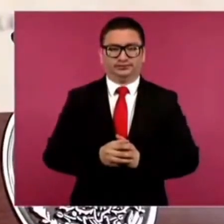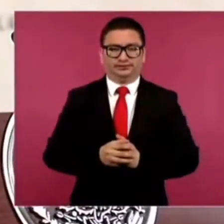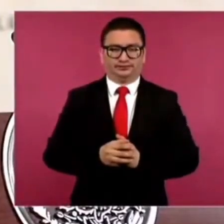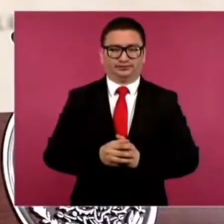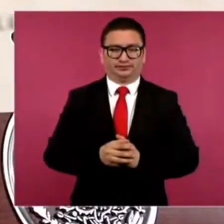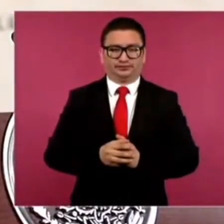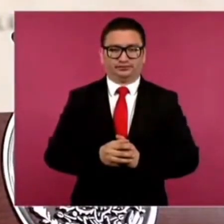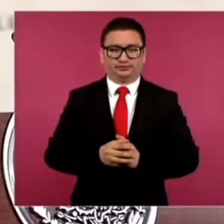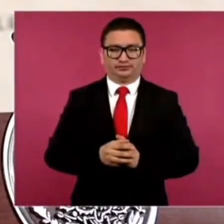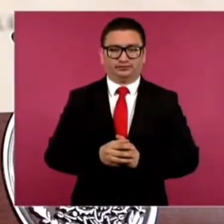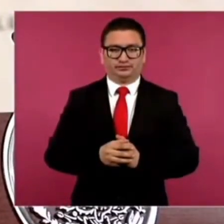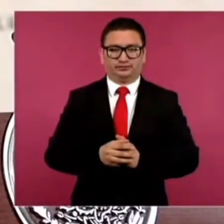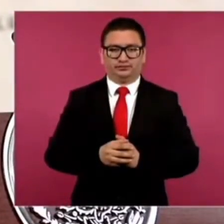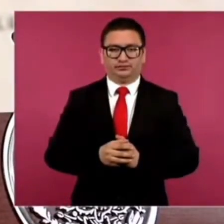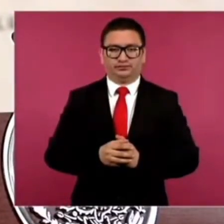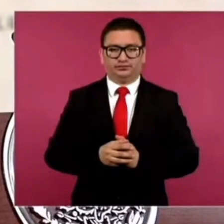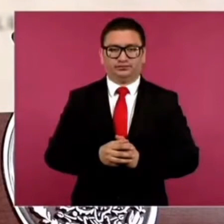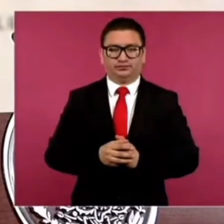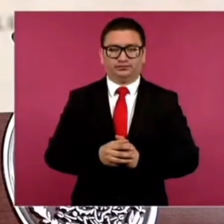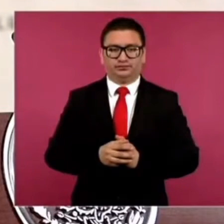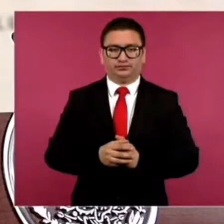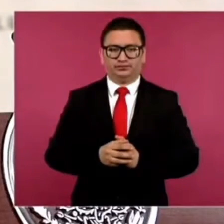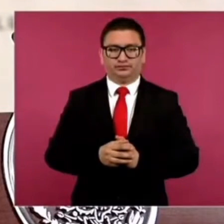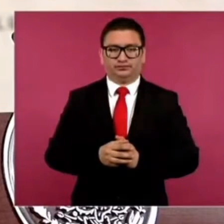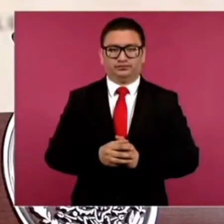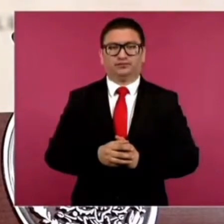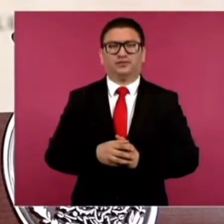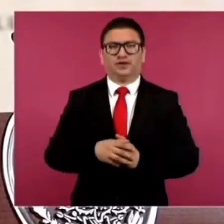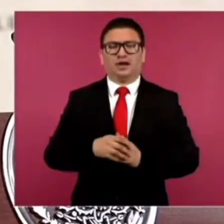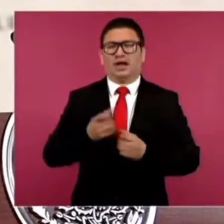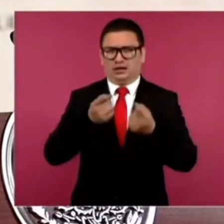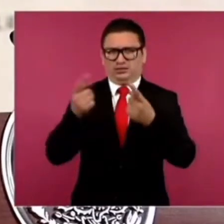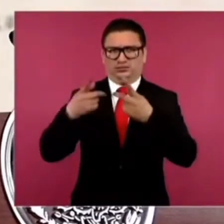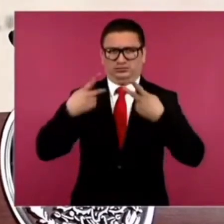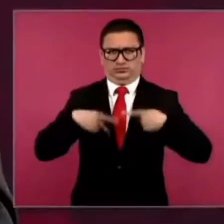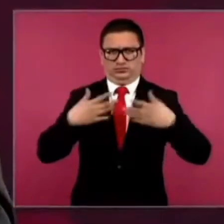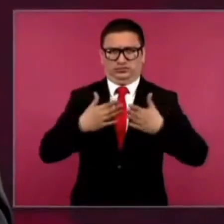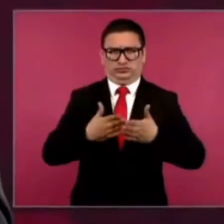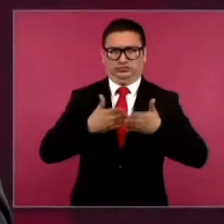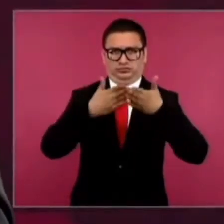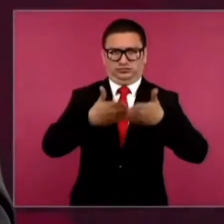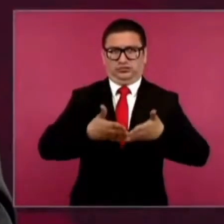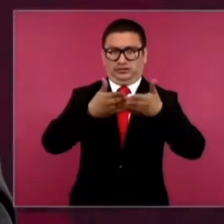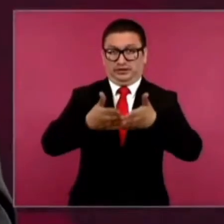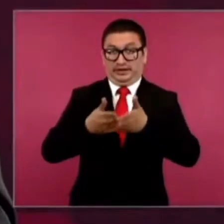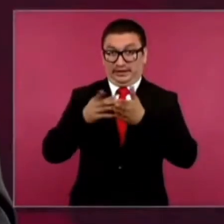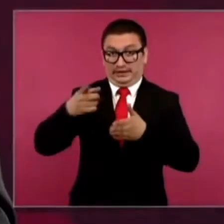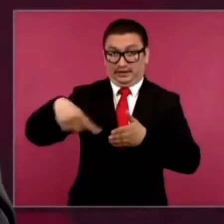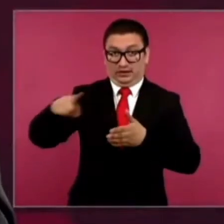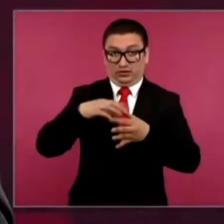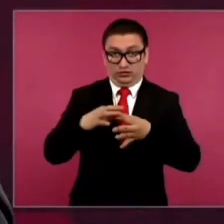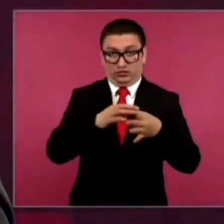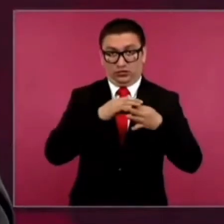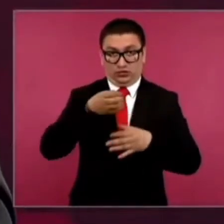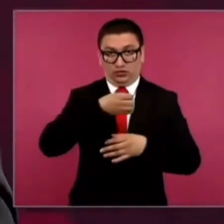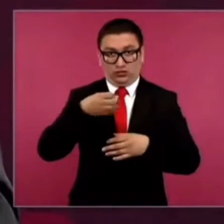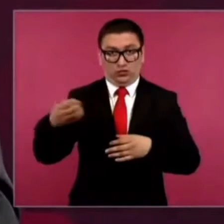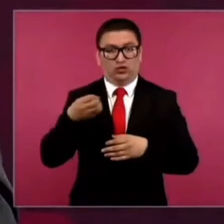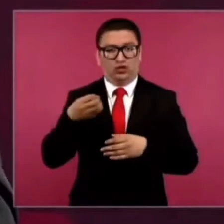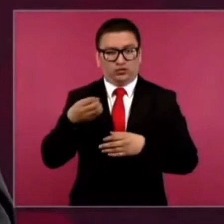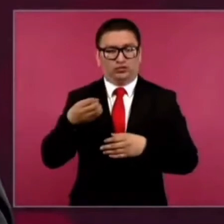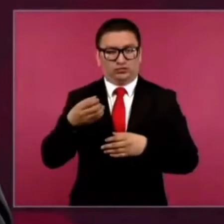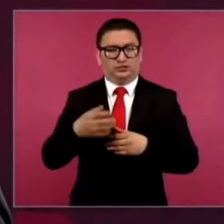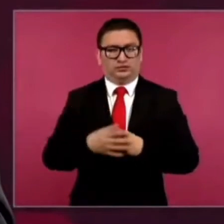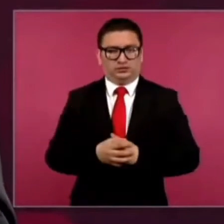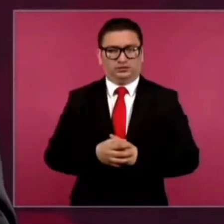ya lancheros que están organizados. Al otro lado,